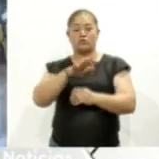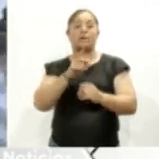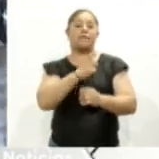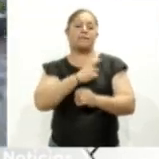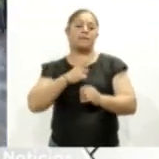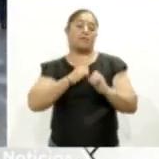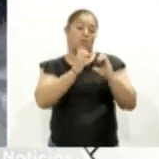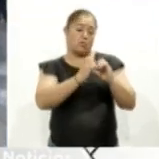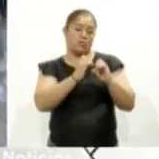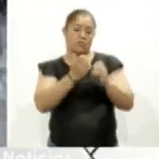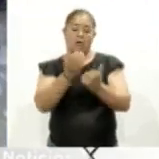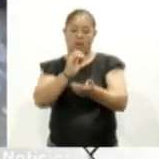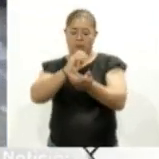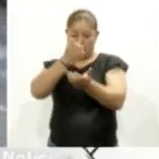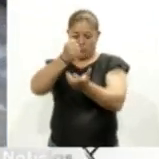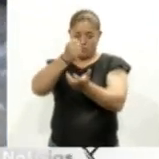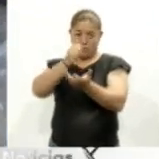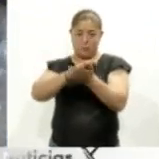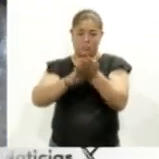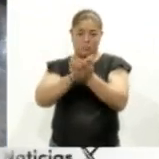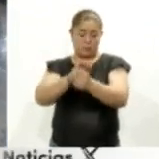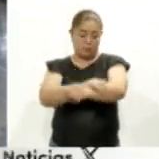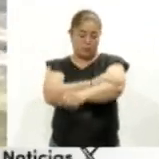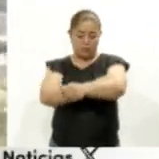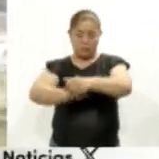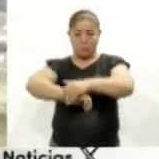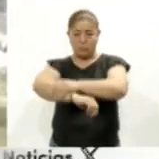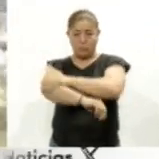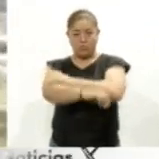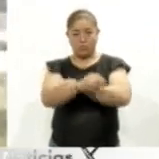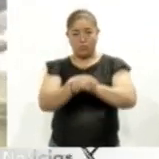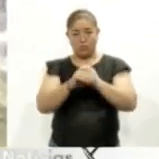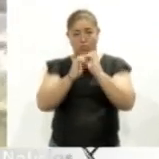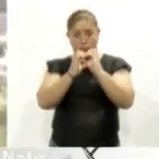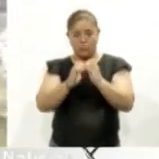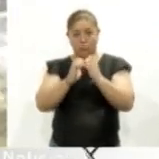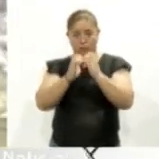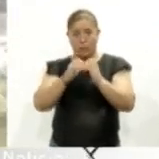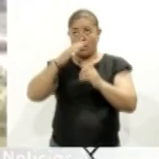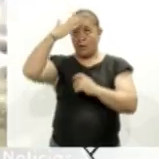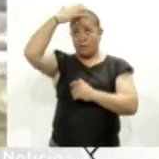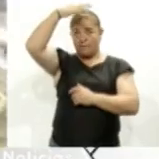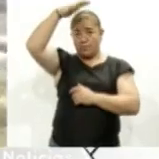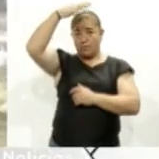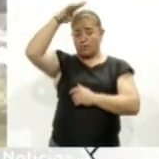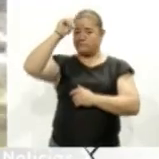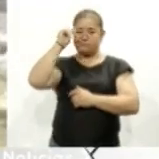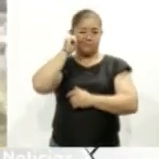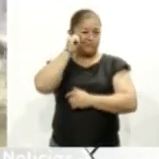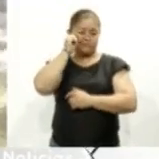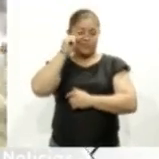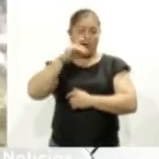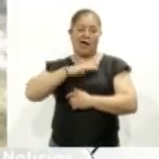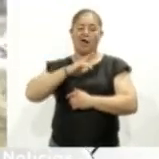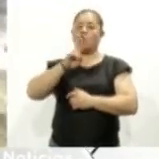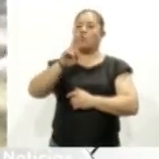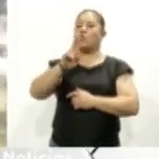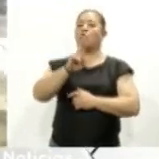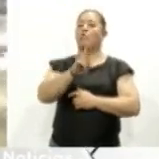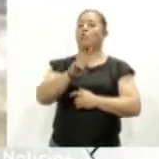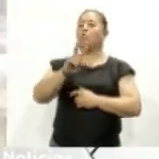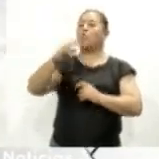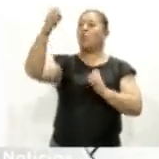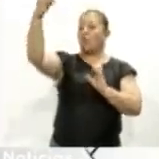utilizar protector solar, ya que aunque estemos bajo sombra, aún es posible tener contacto con los rayos UV, explicó el doctor José